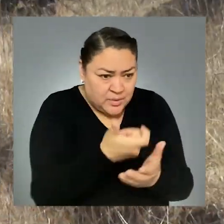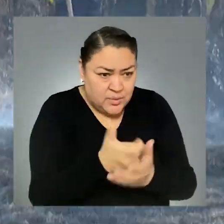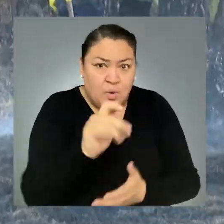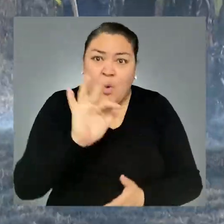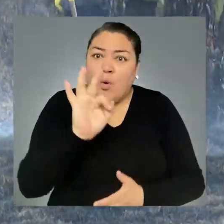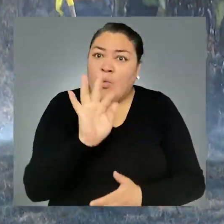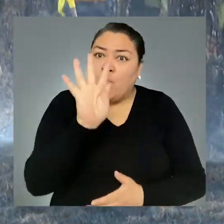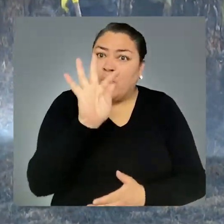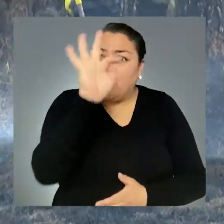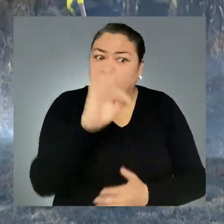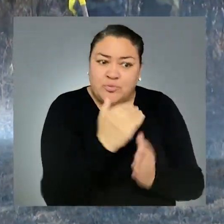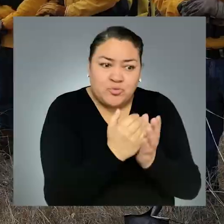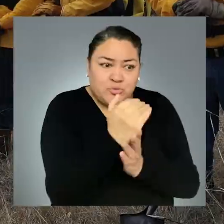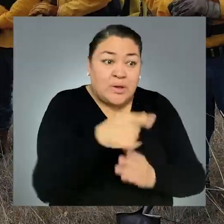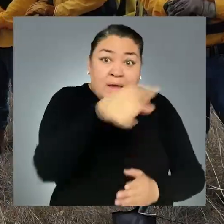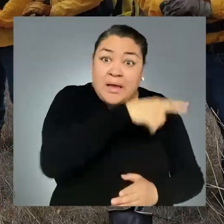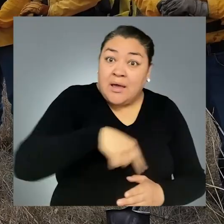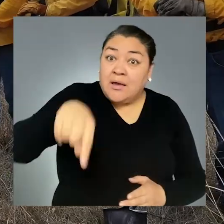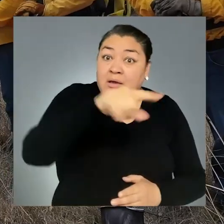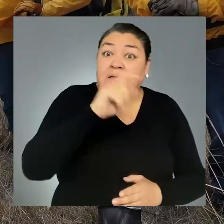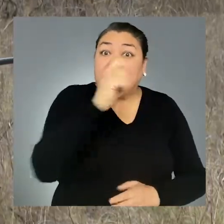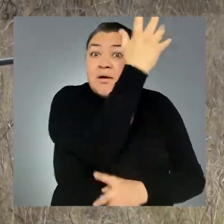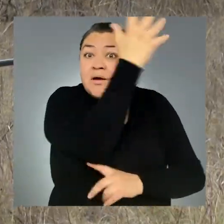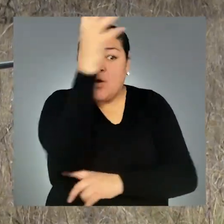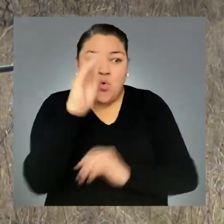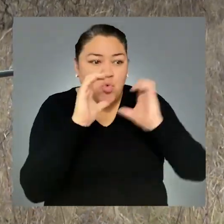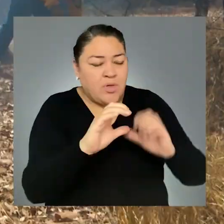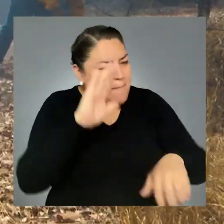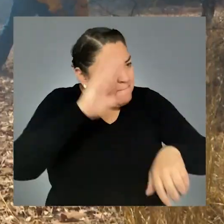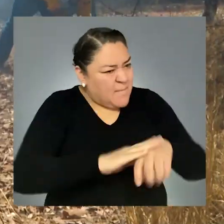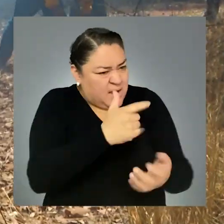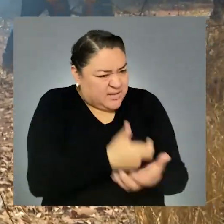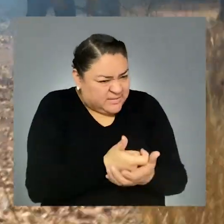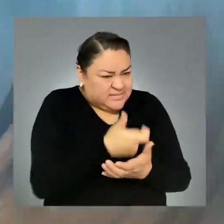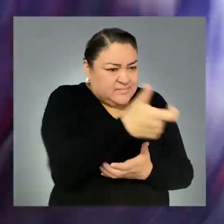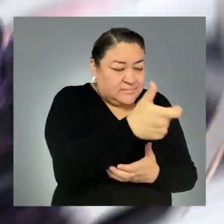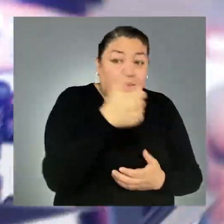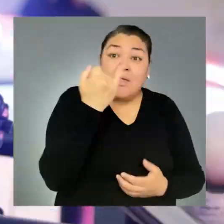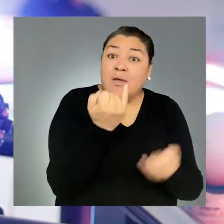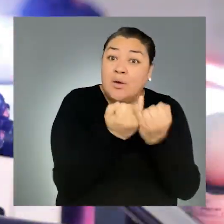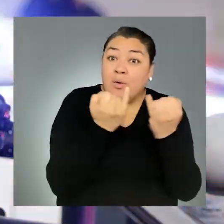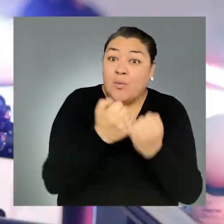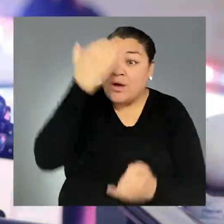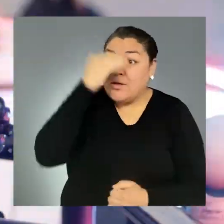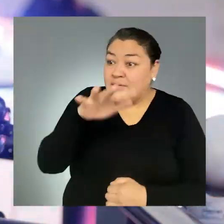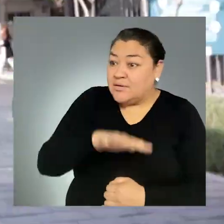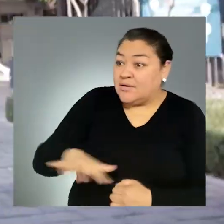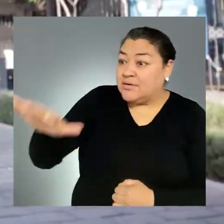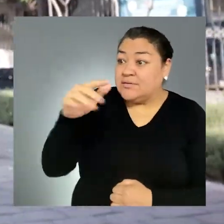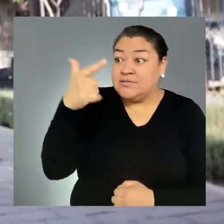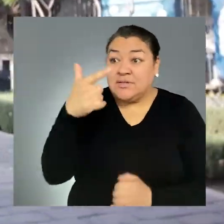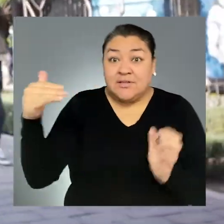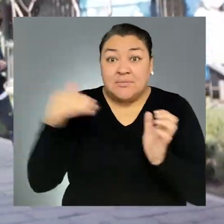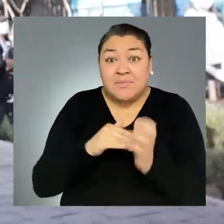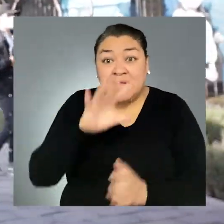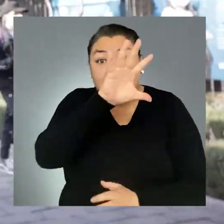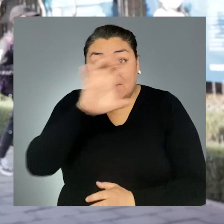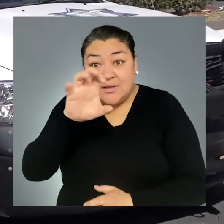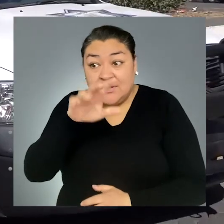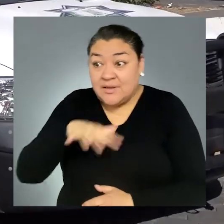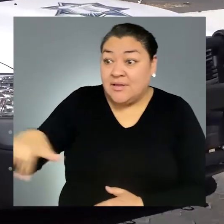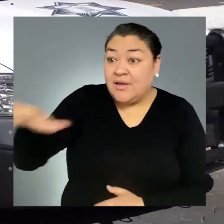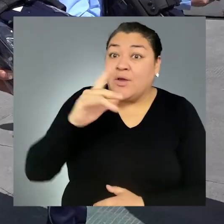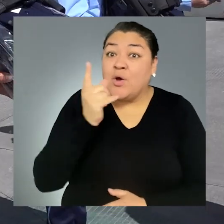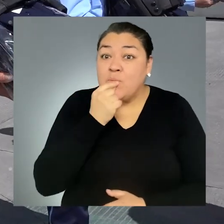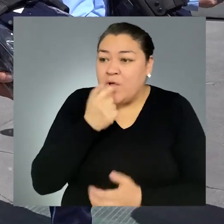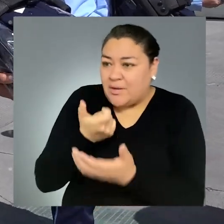a más de 100 brigadistas encargados de cuidar nuestros bosques. Y más del 12% a 7,500 elementos